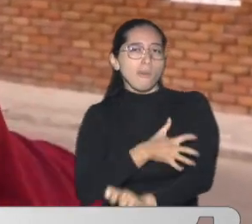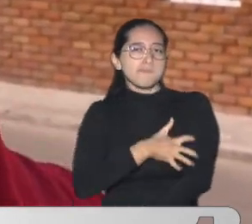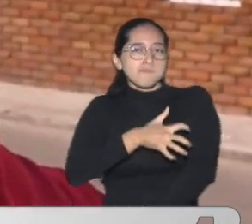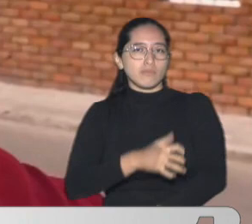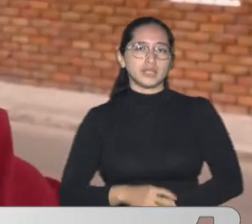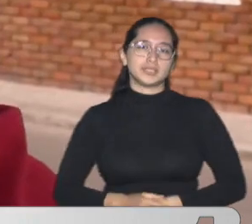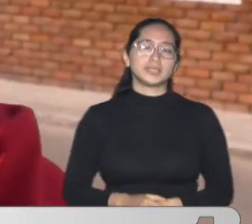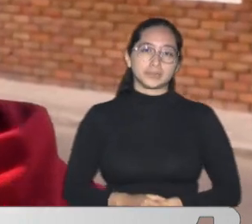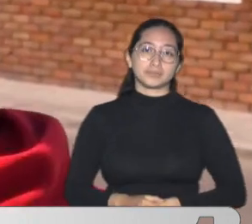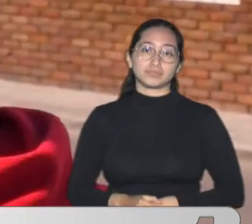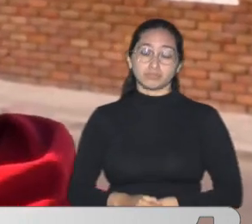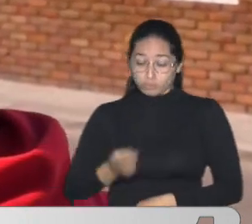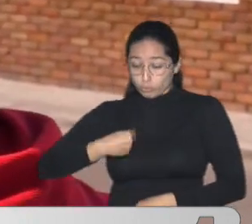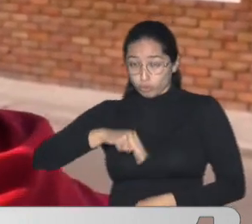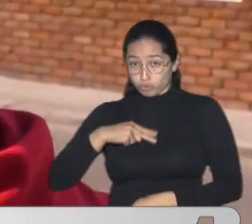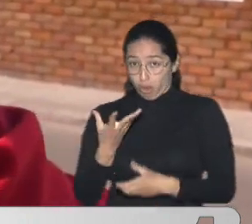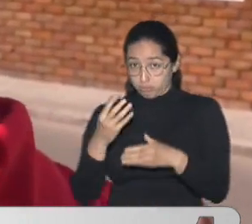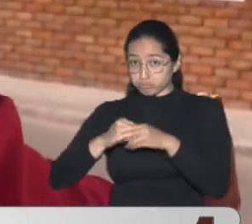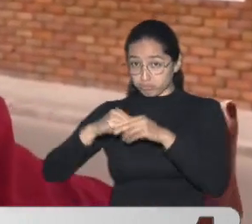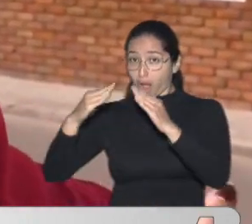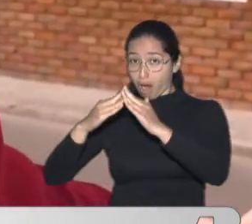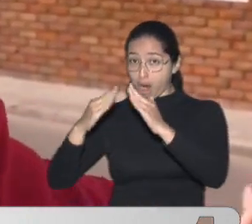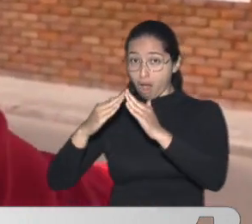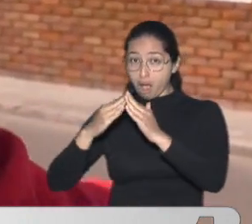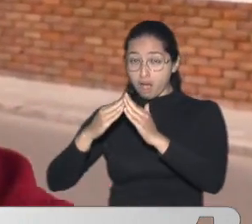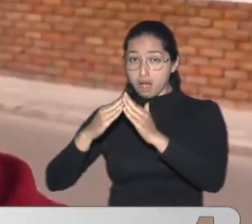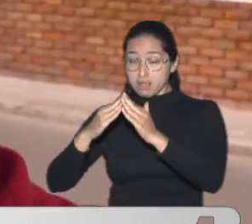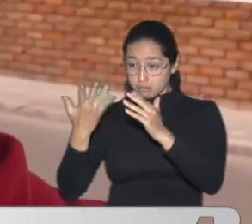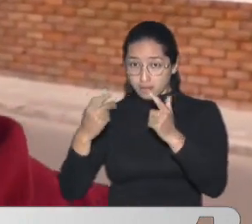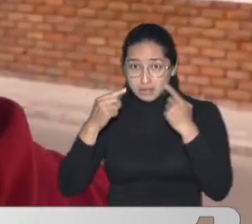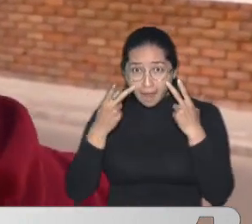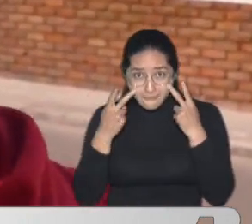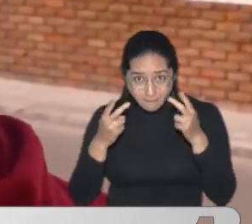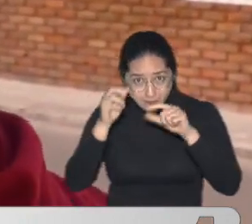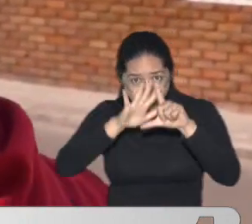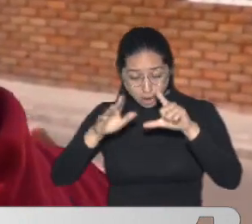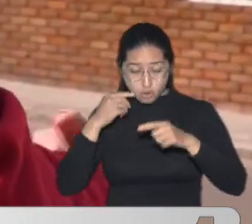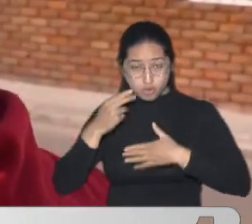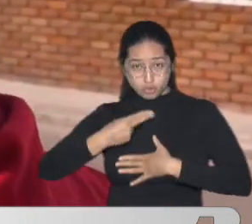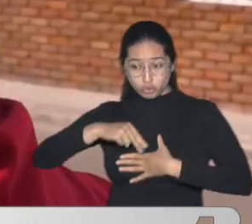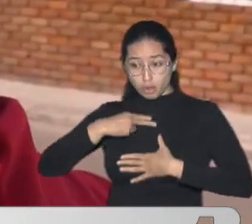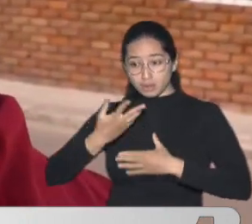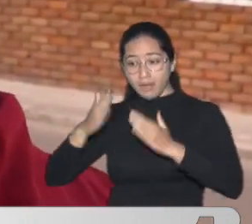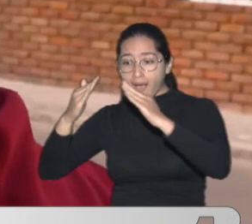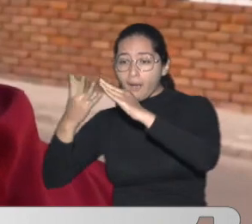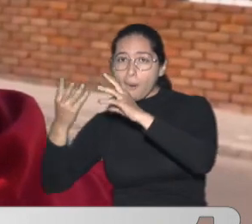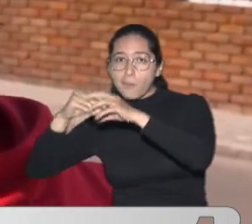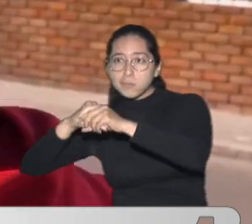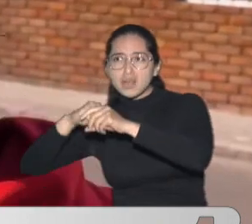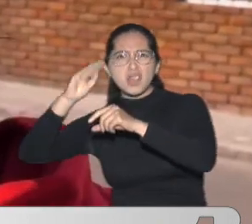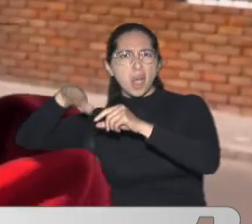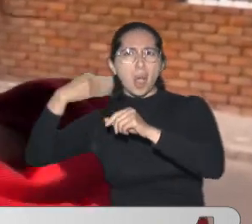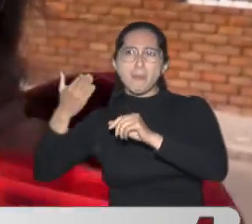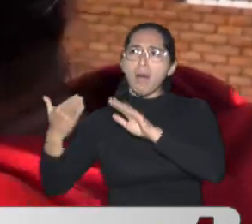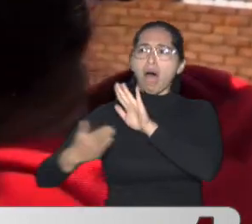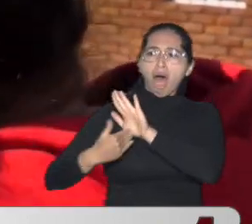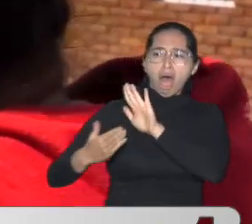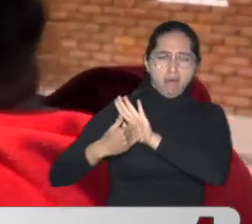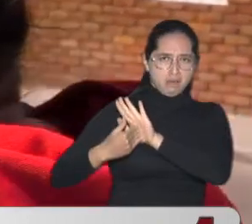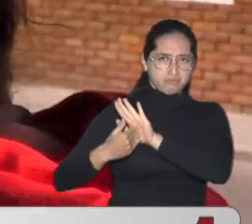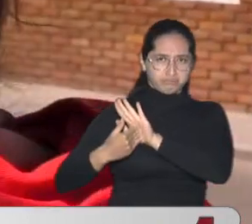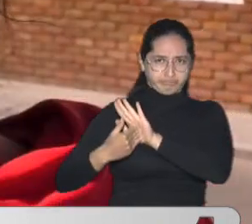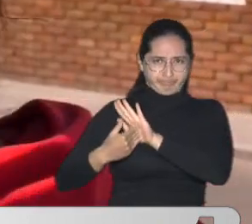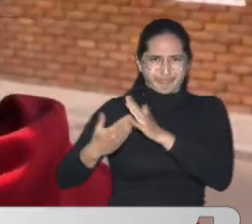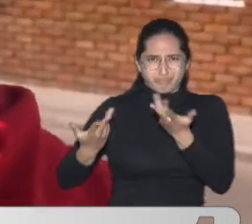Dentro de la casa Porque ahí se ve Que cuando ellos están Estábamos dentro De la casa Llegan A molestarnos Pues obvio El